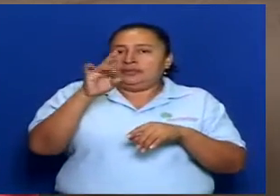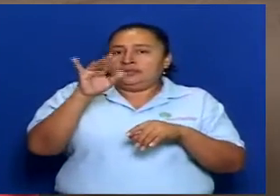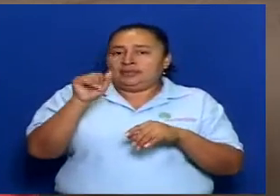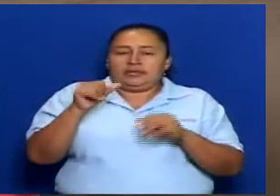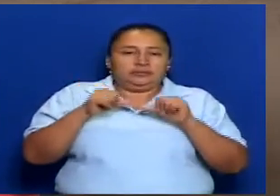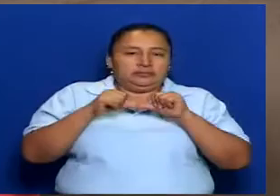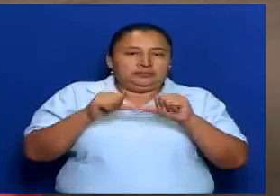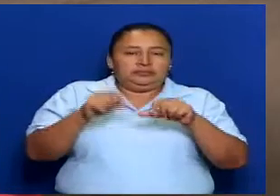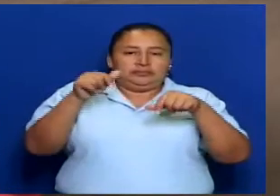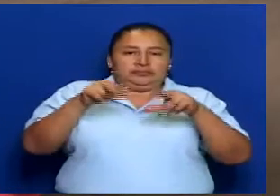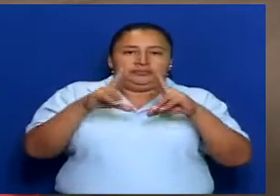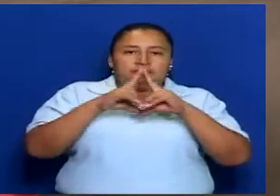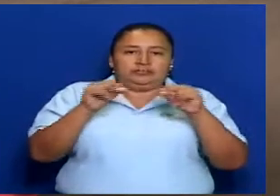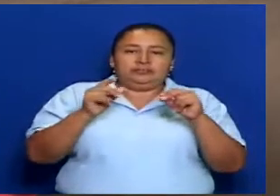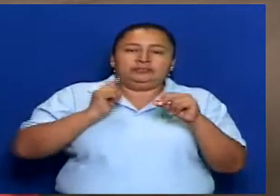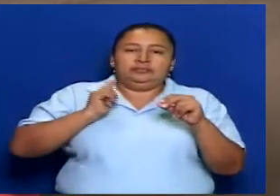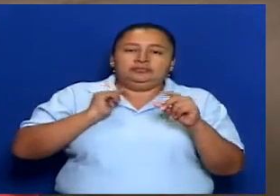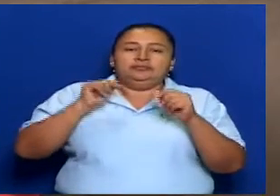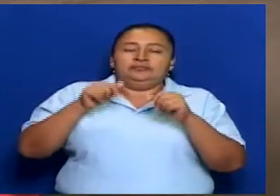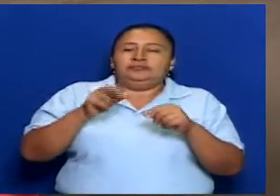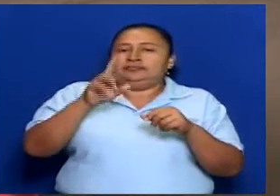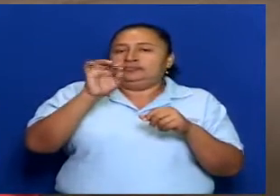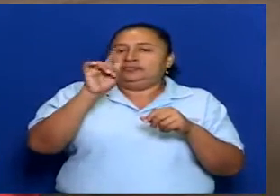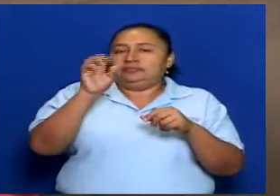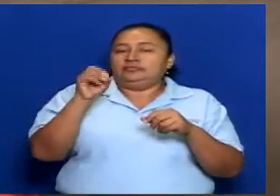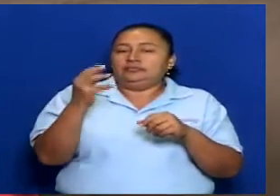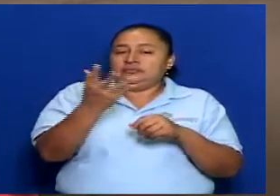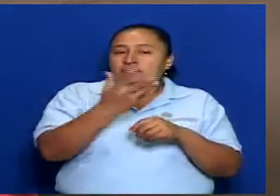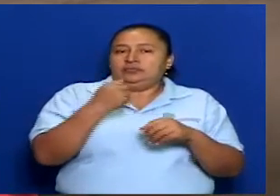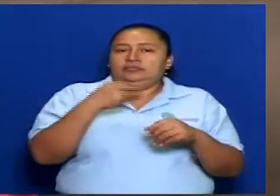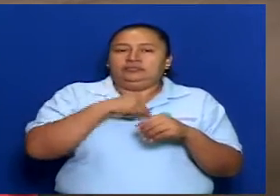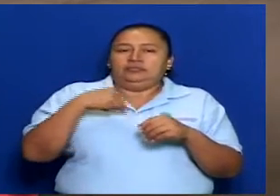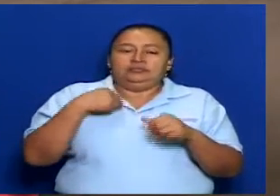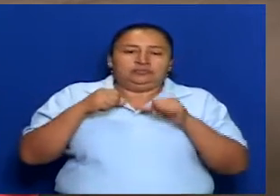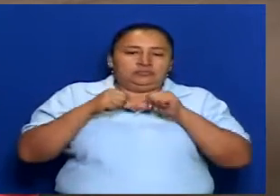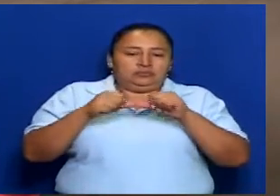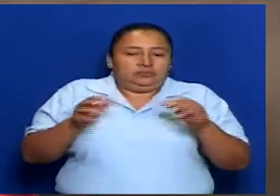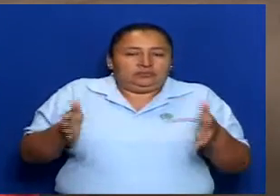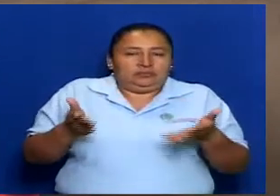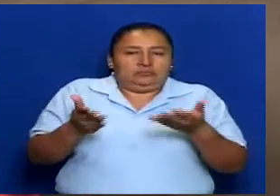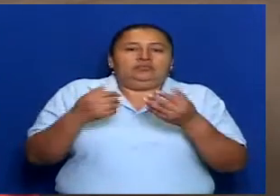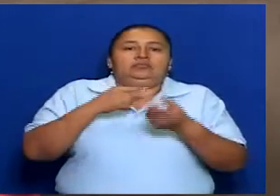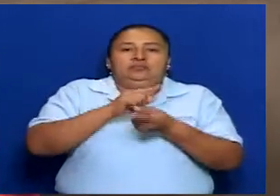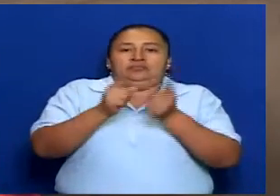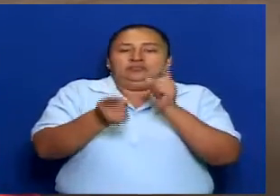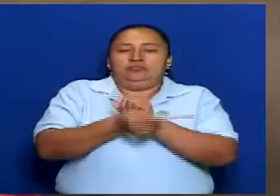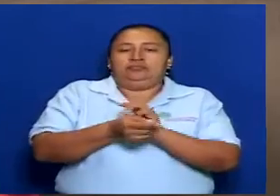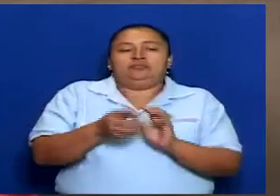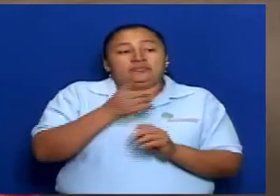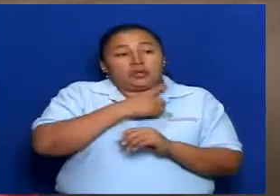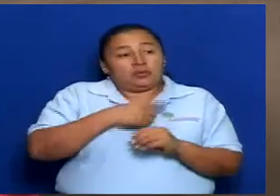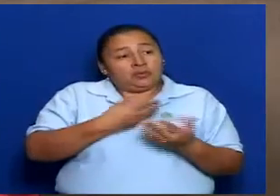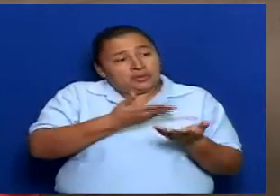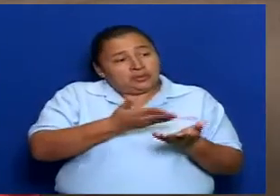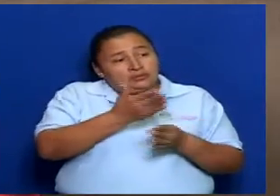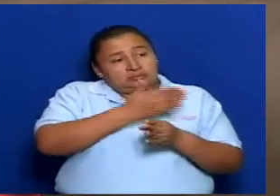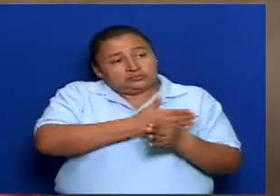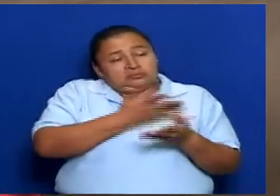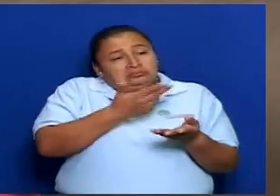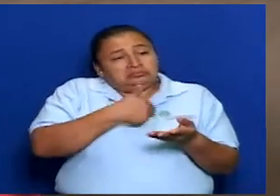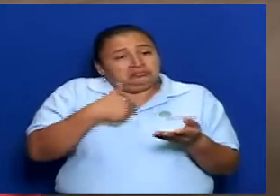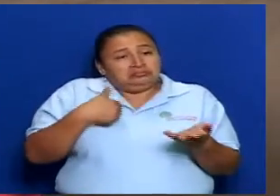Nicaragua y que es un reto para nosotros seguirlo promocionando con calidad. Diputada, ¿algo que quiera agregar